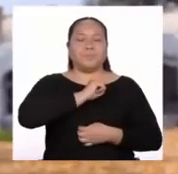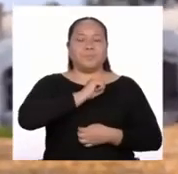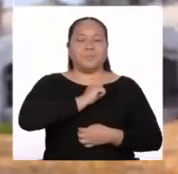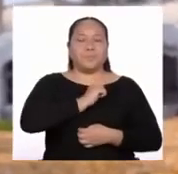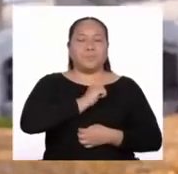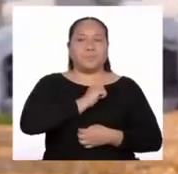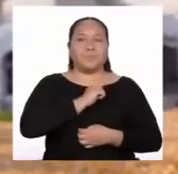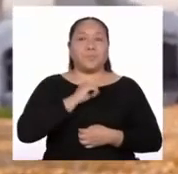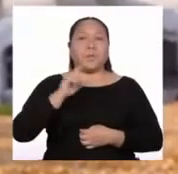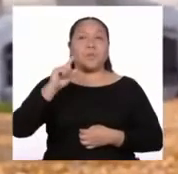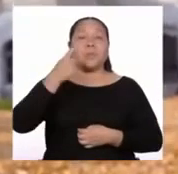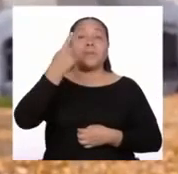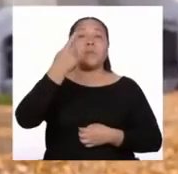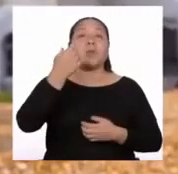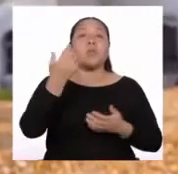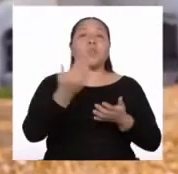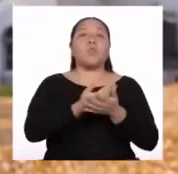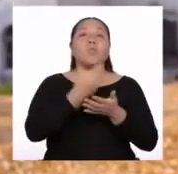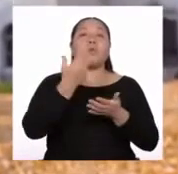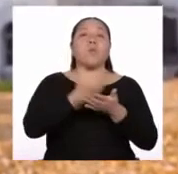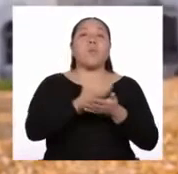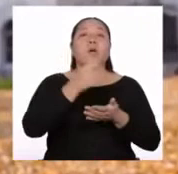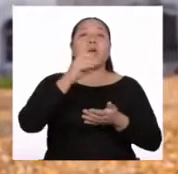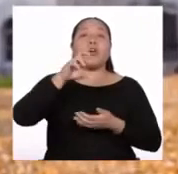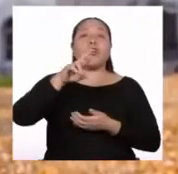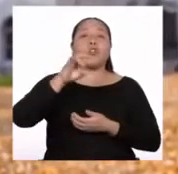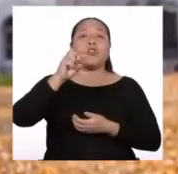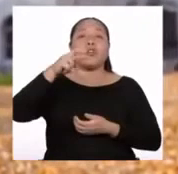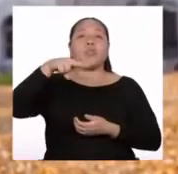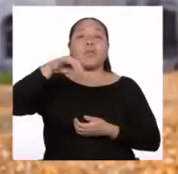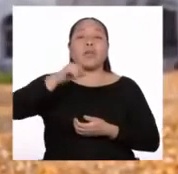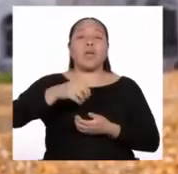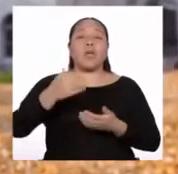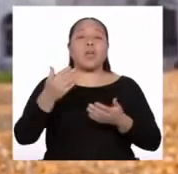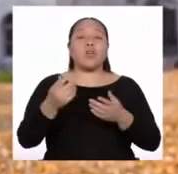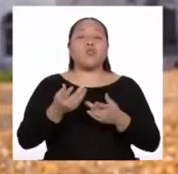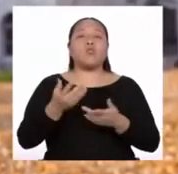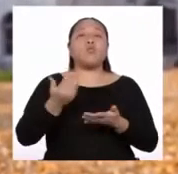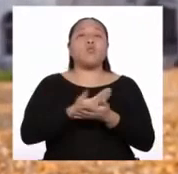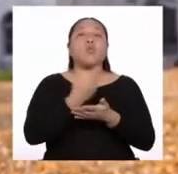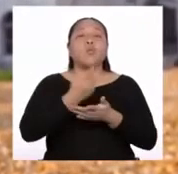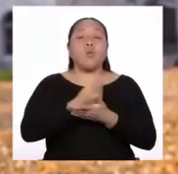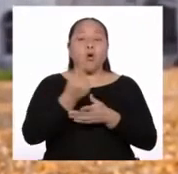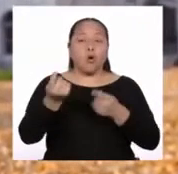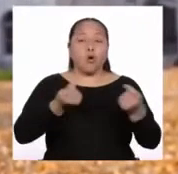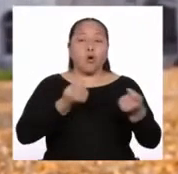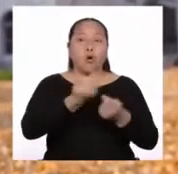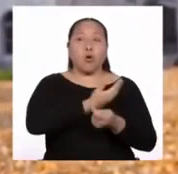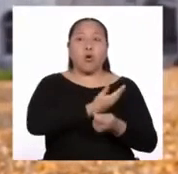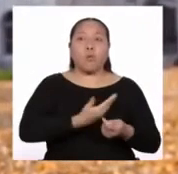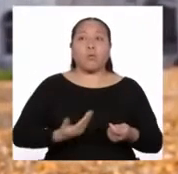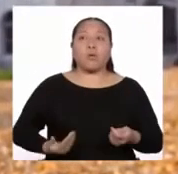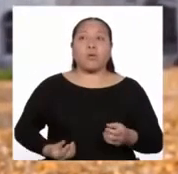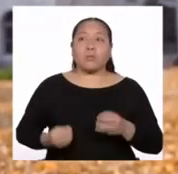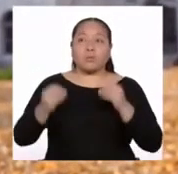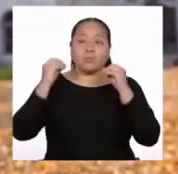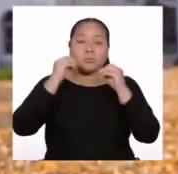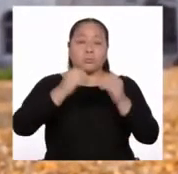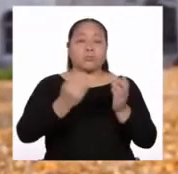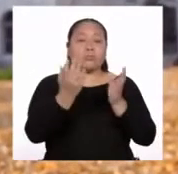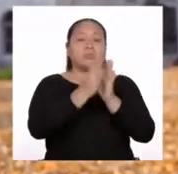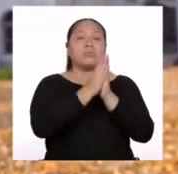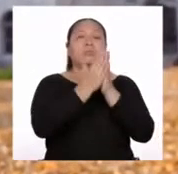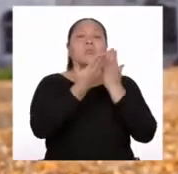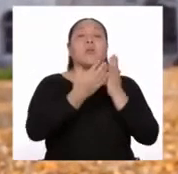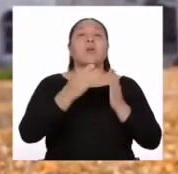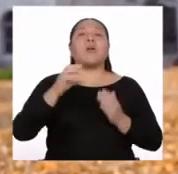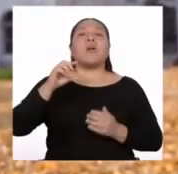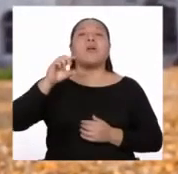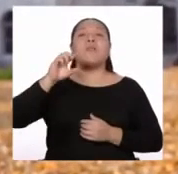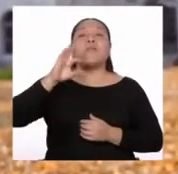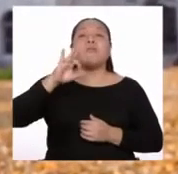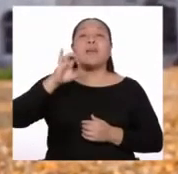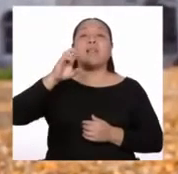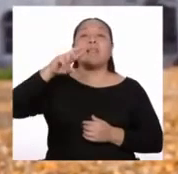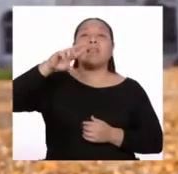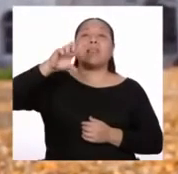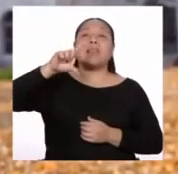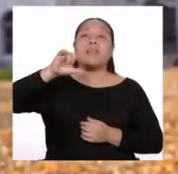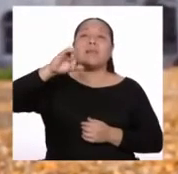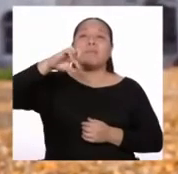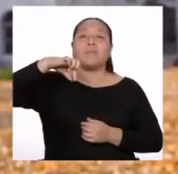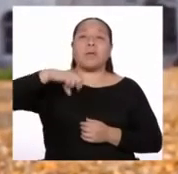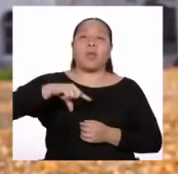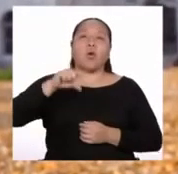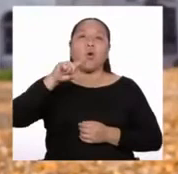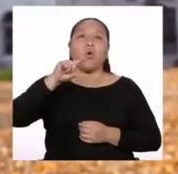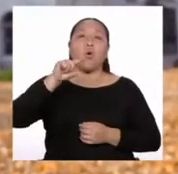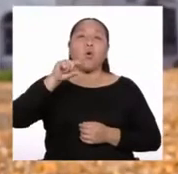Primera nueva corónica y buen gobierno de este rey. El dicho libro compuesto y entitulado por don Felipe Guamampoma de Ayala. La